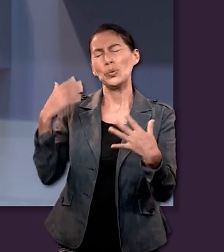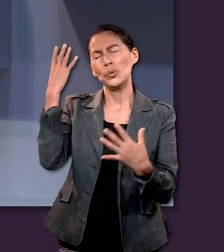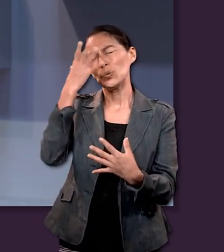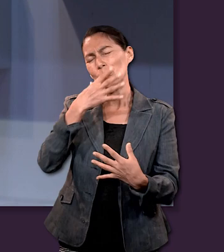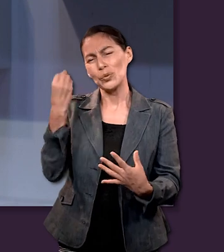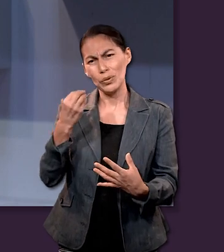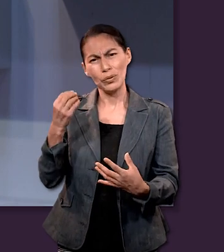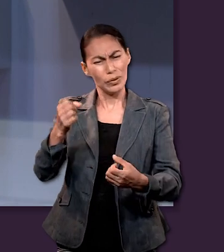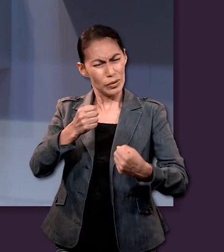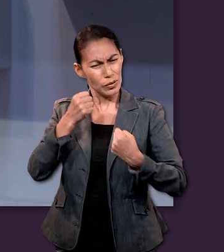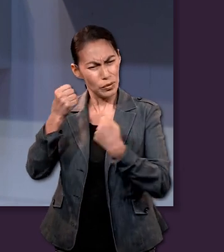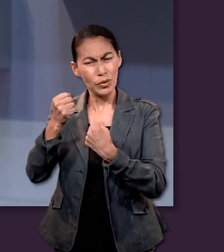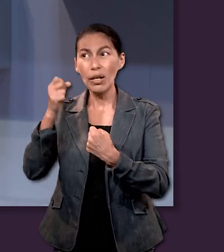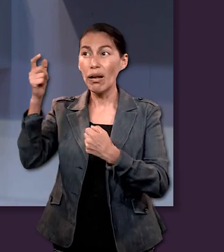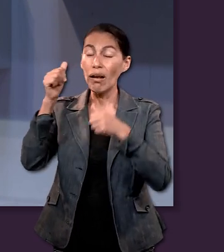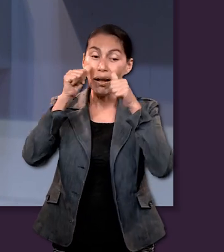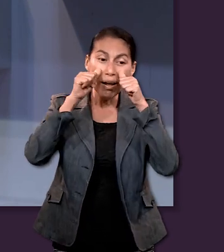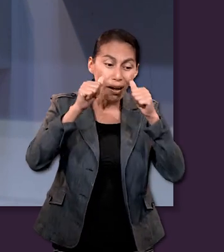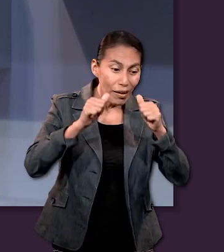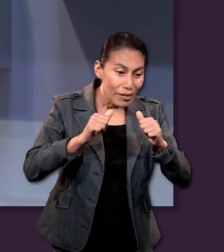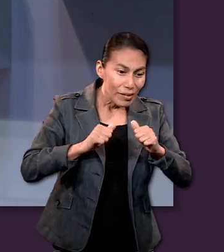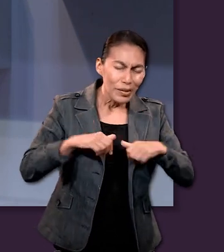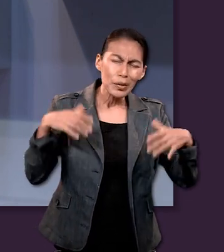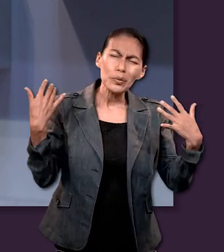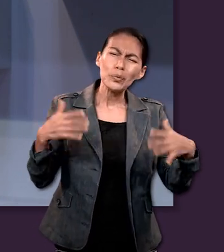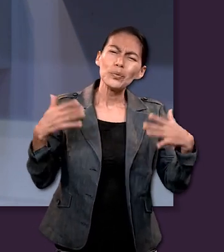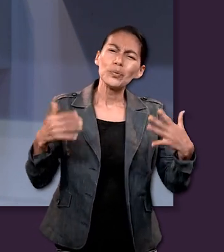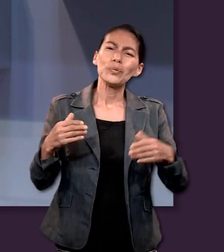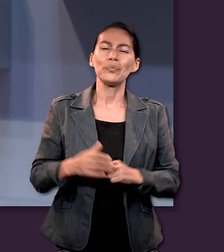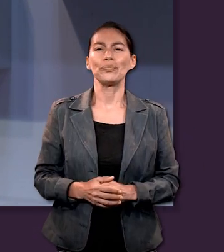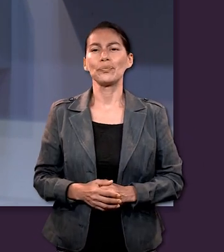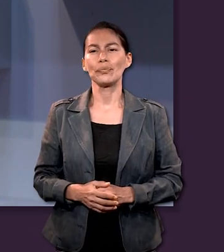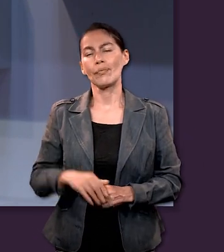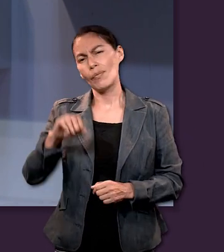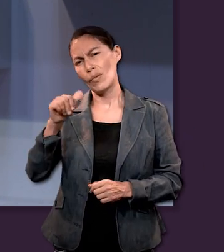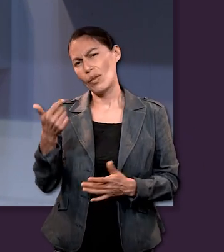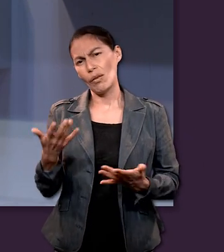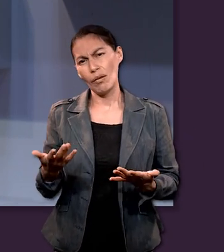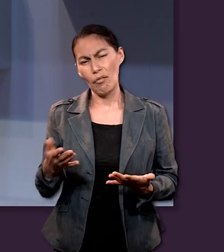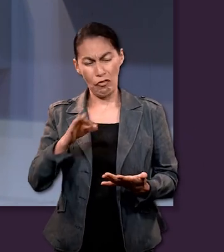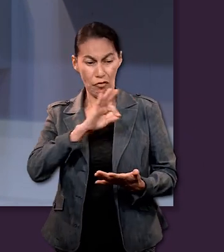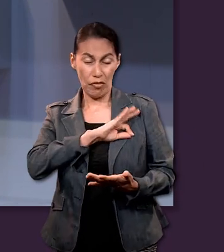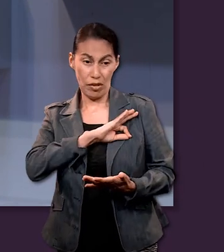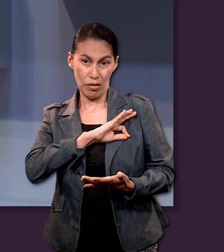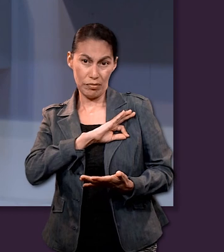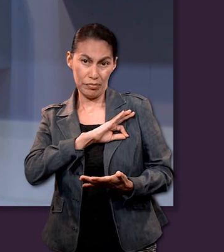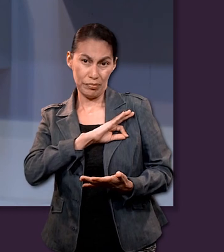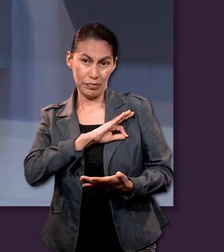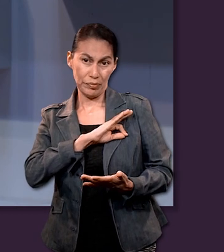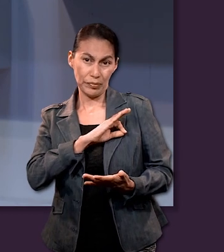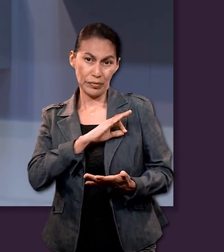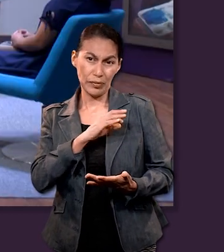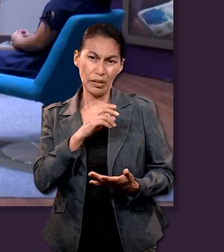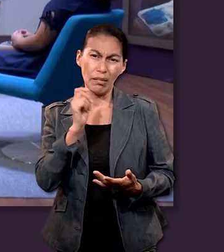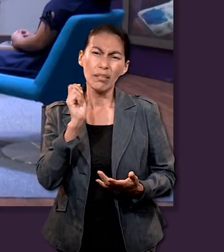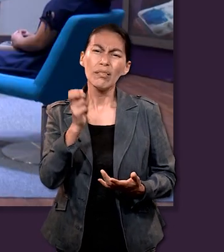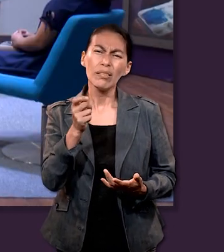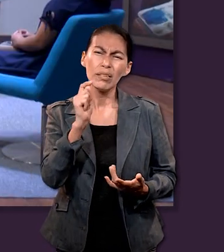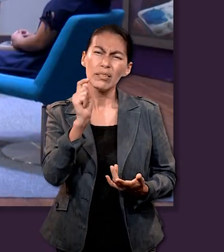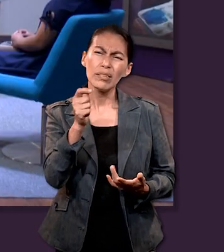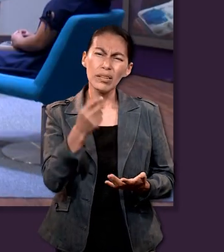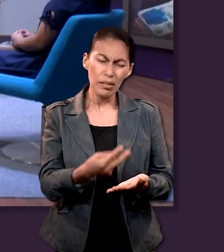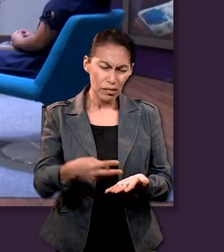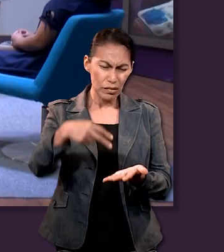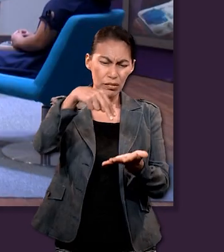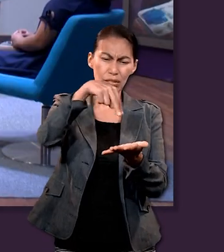poder pedirle, de poder agradecerle y sobre todo de que tenemos la seguridad de que Él nos está escuchando. Continuando con otro aspecto de la